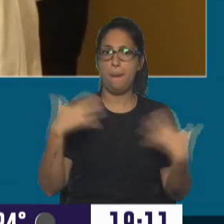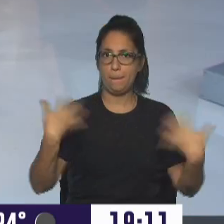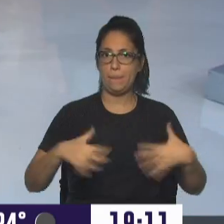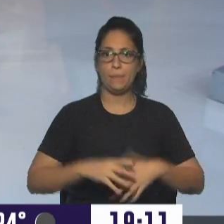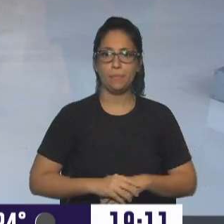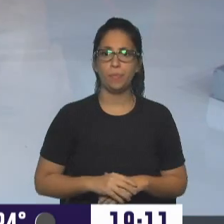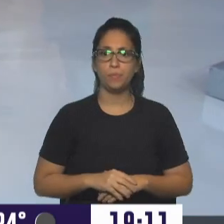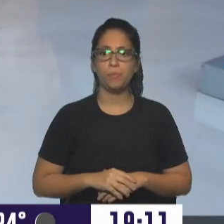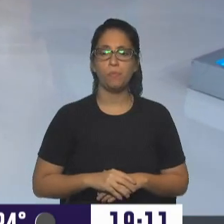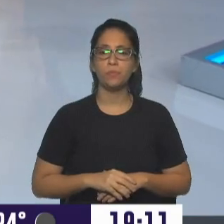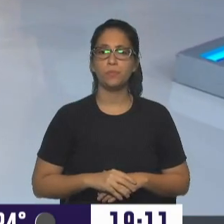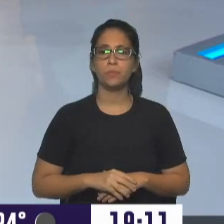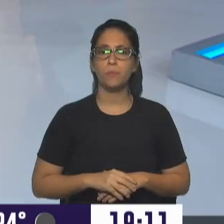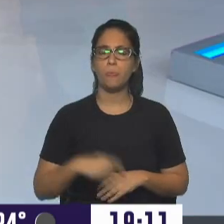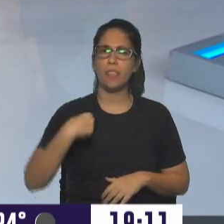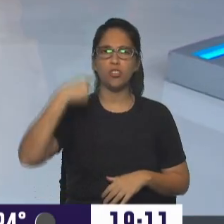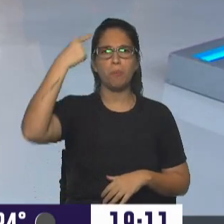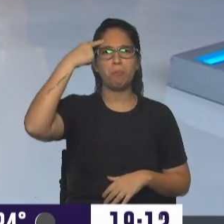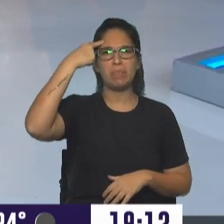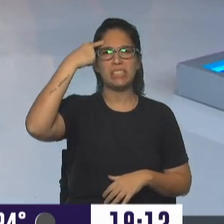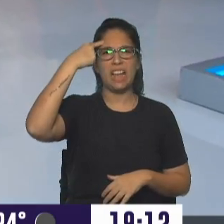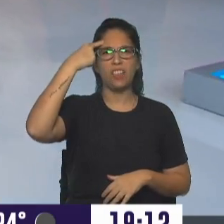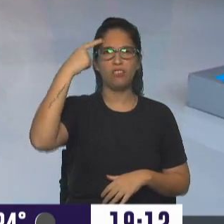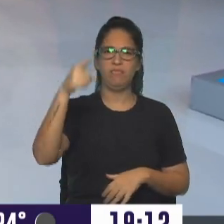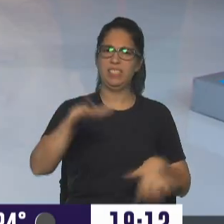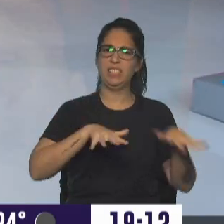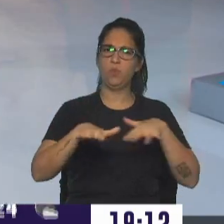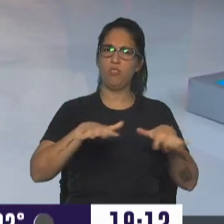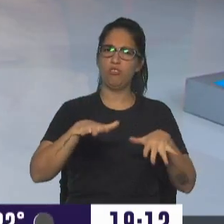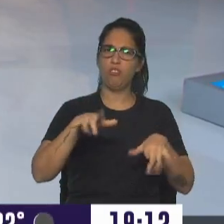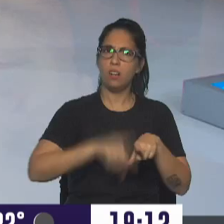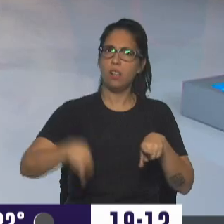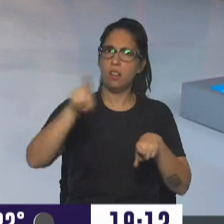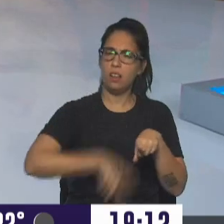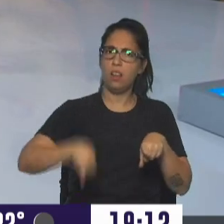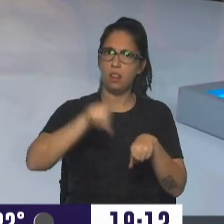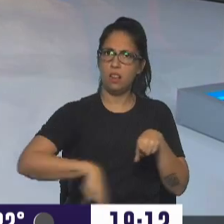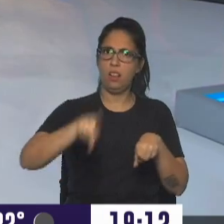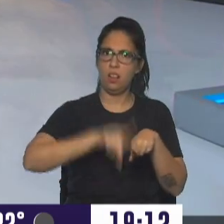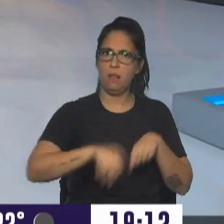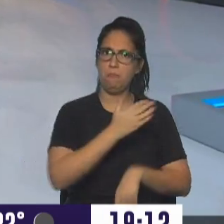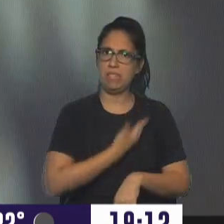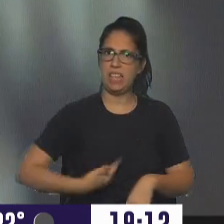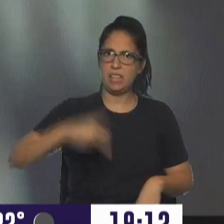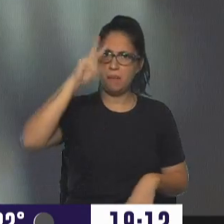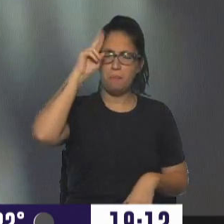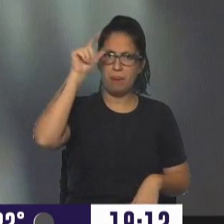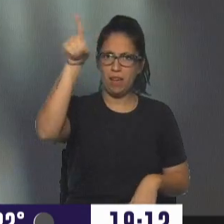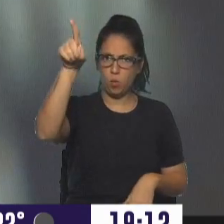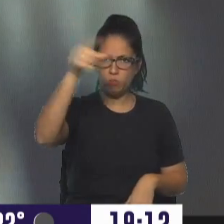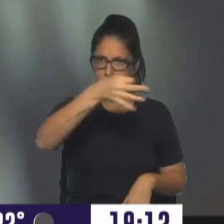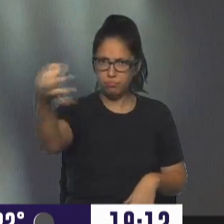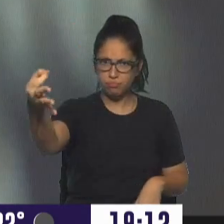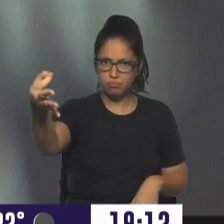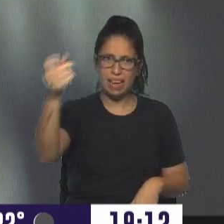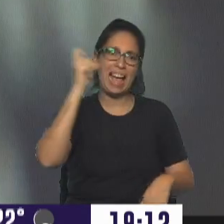polémica. Leticia, estoy pensando que esto es una situación recurrente de los presidentes peruanos, ¿no? Totalmente. De hecho, podemos decir que